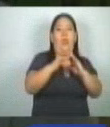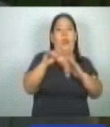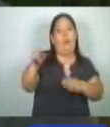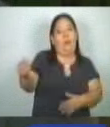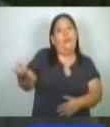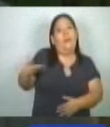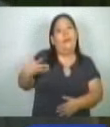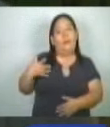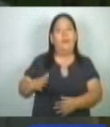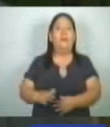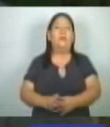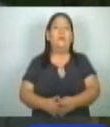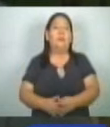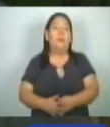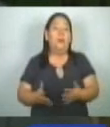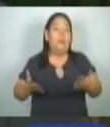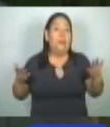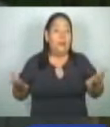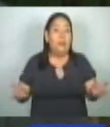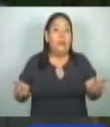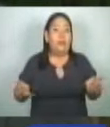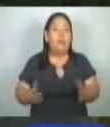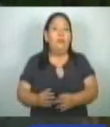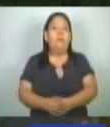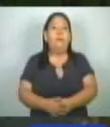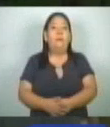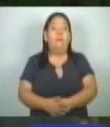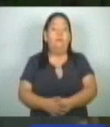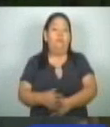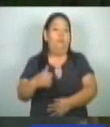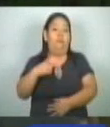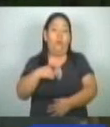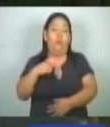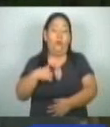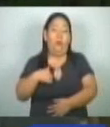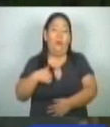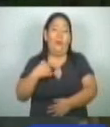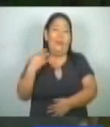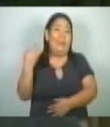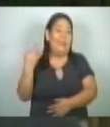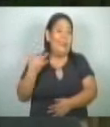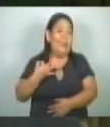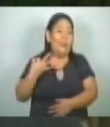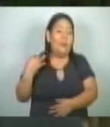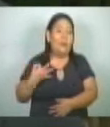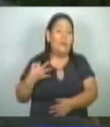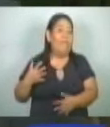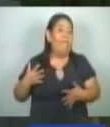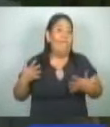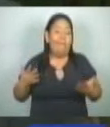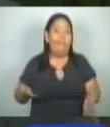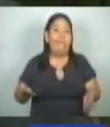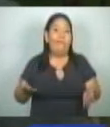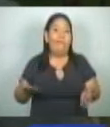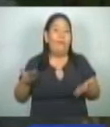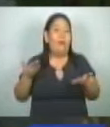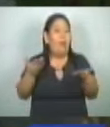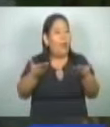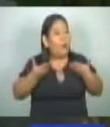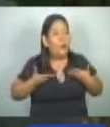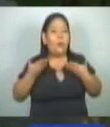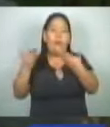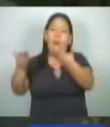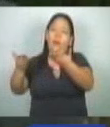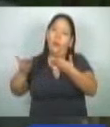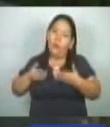decía. Y, pues, en este caso, pues yo necesito, verdad, de que el apoyo de todos